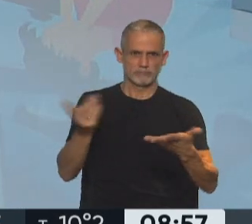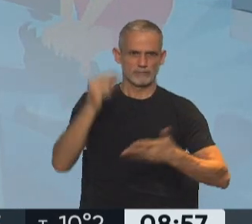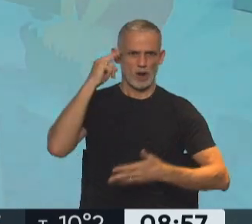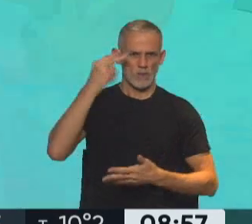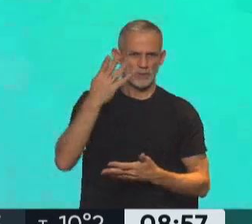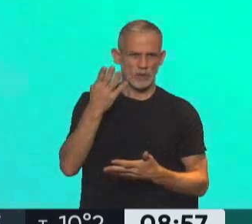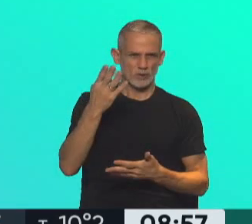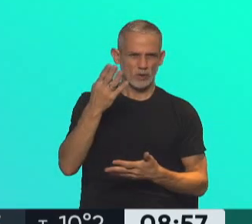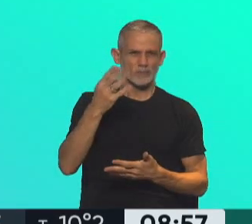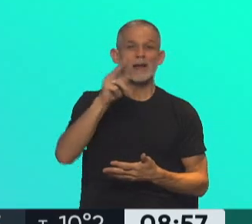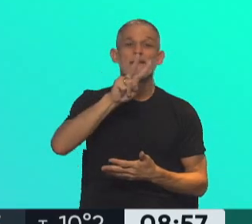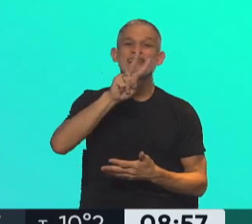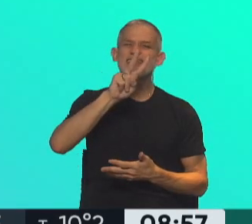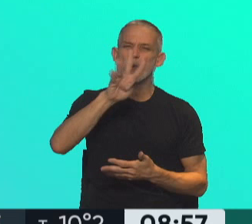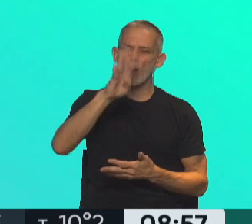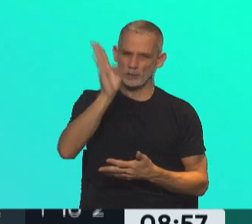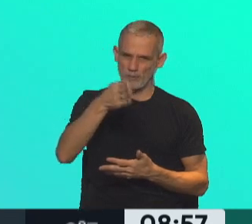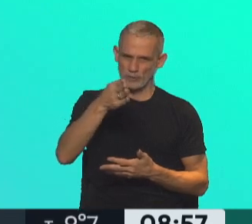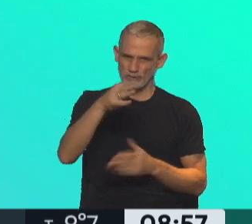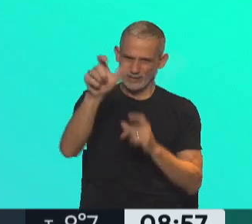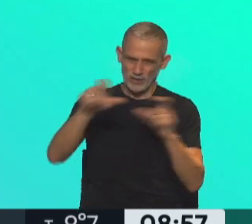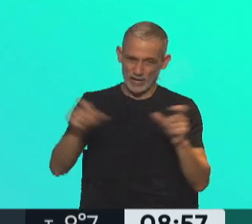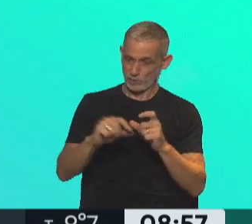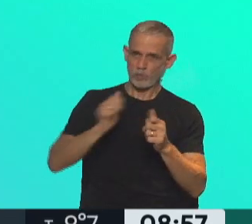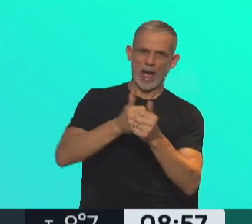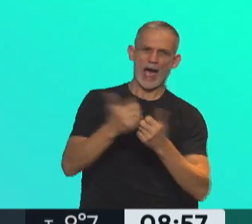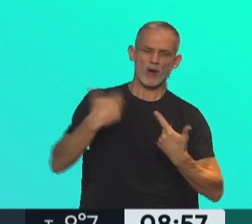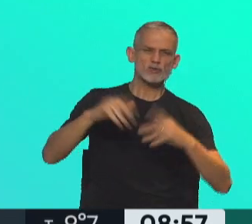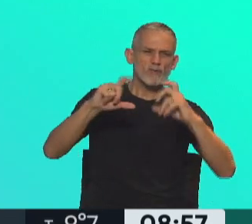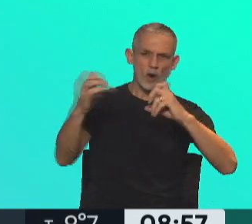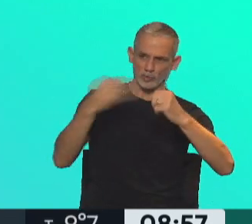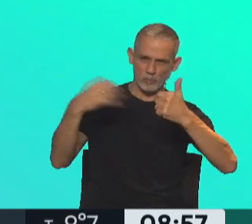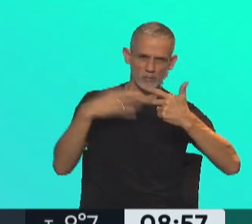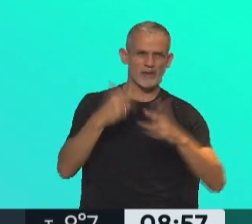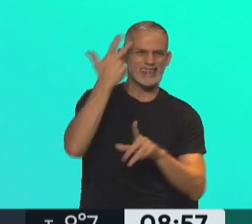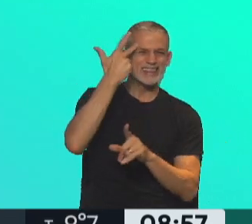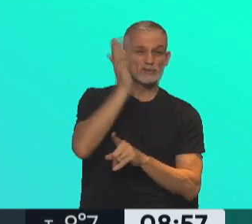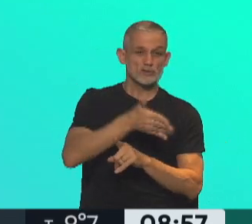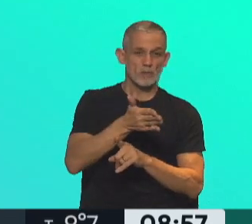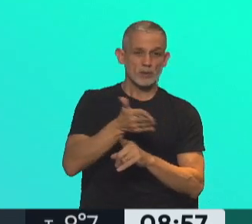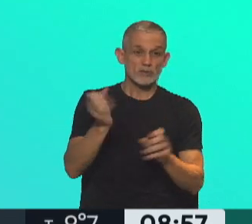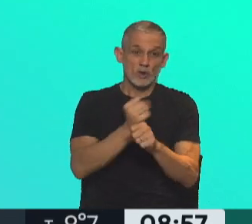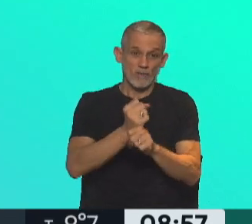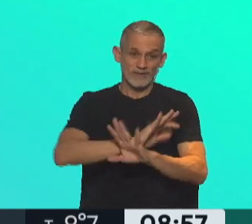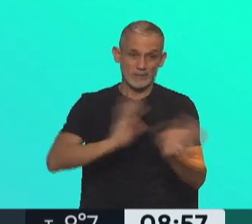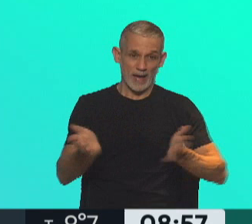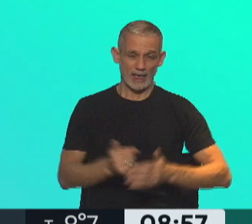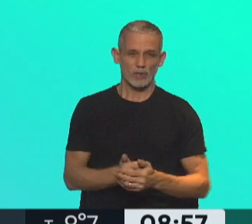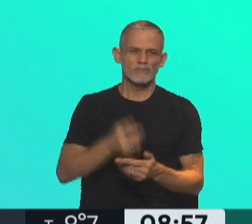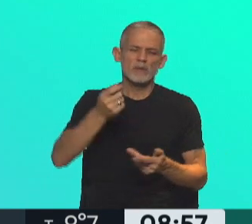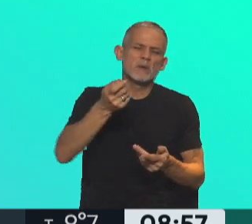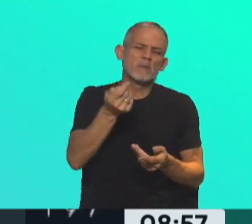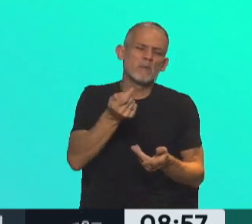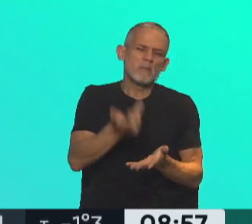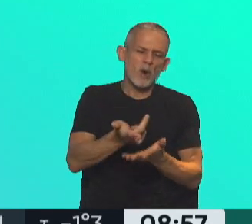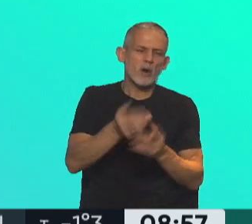los encuestados afirmó haber sufrido algún tipo de acoso mediante fotos. Y el 18% confirmó. Pero estos números son chiquitos